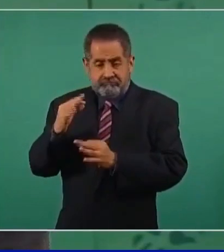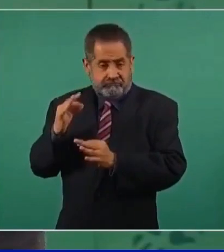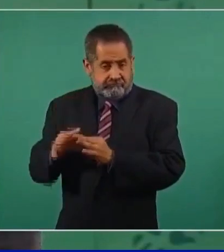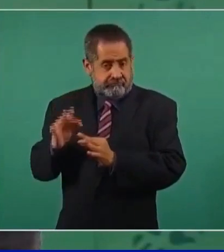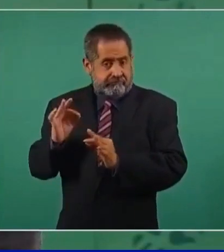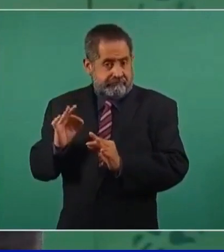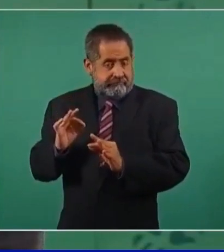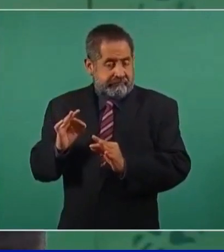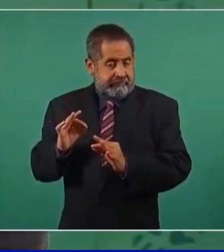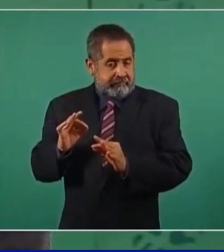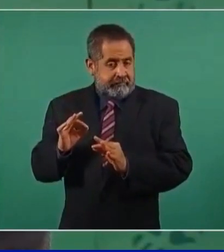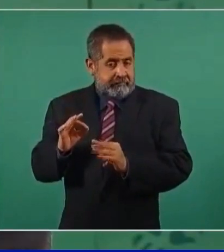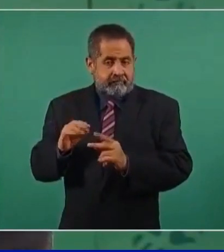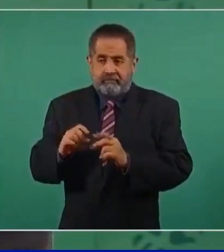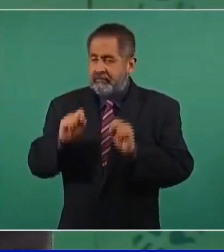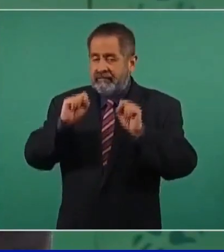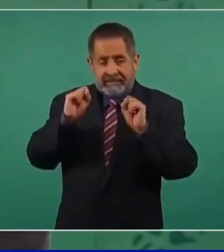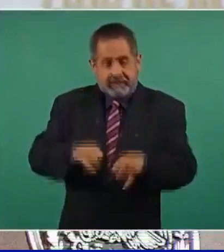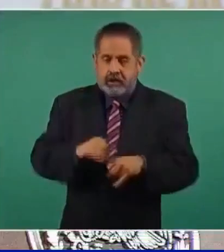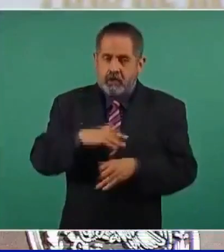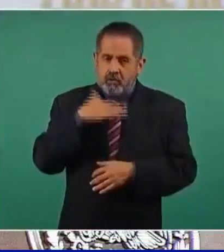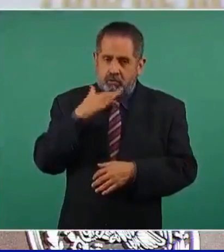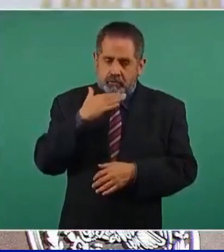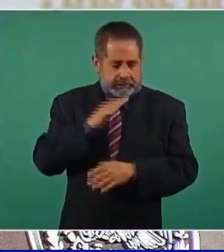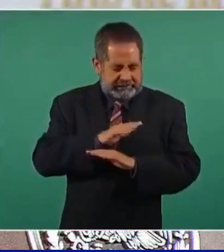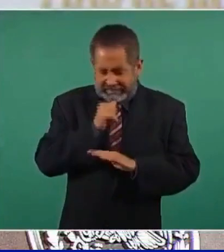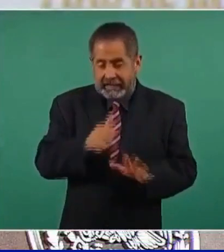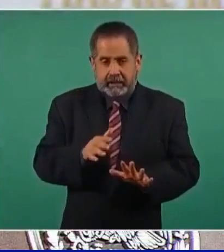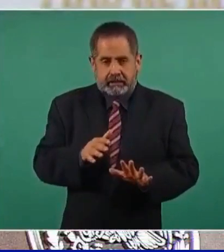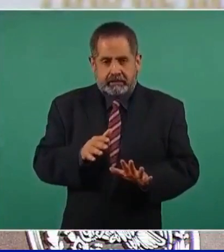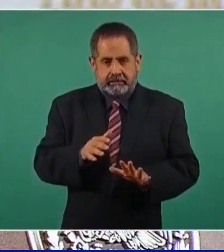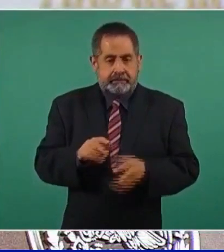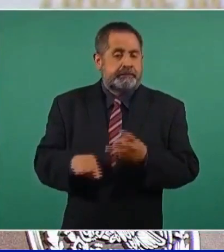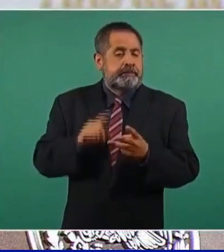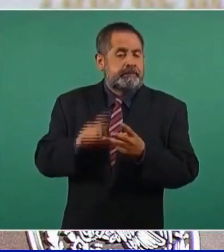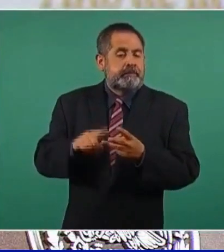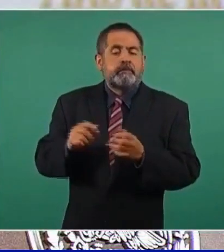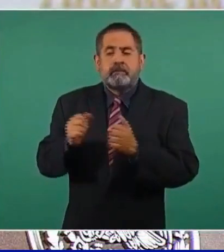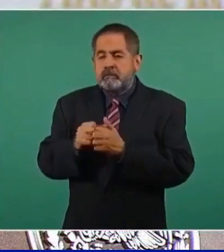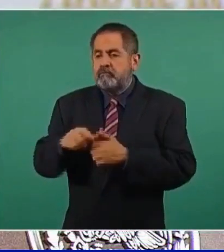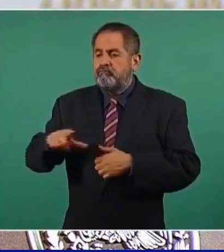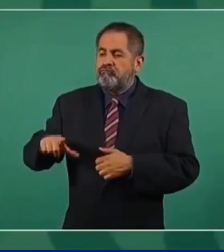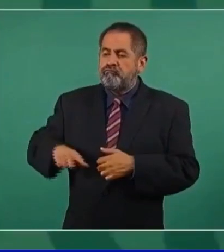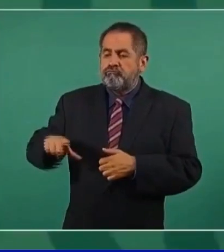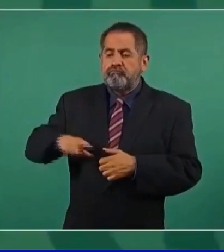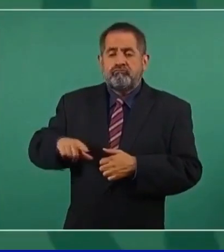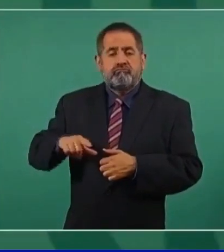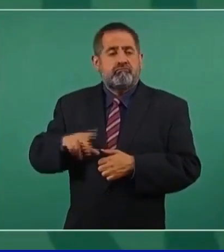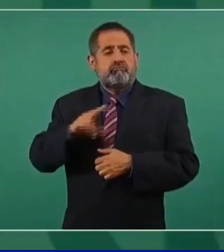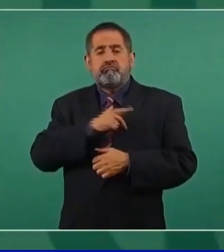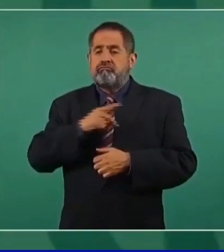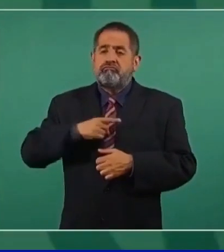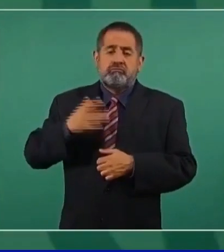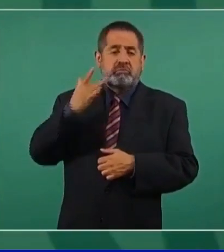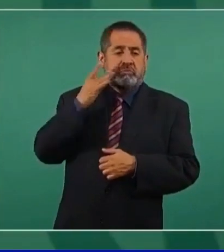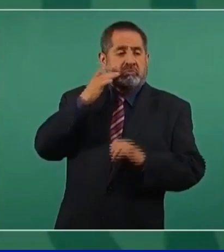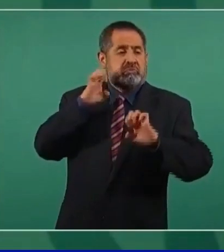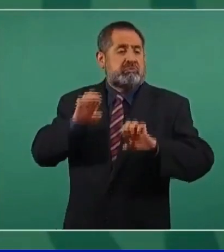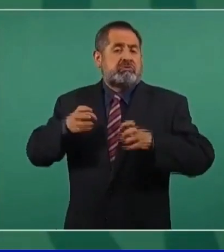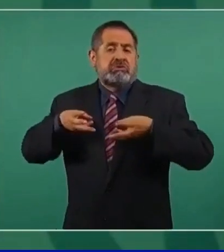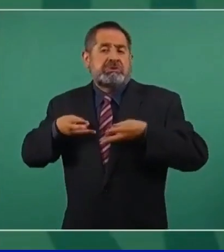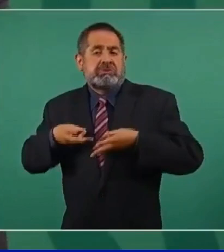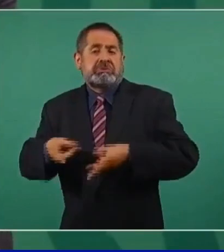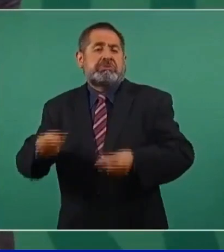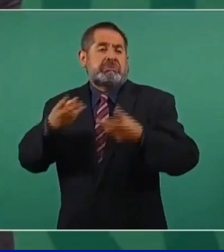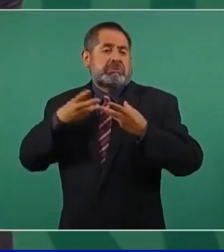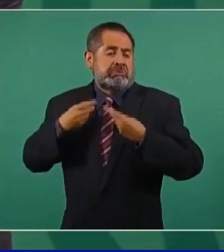sin corrupción y un gobierno sin lujos, sin